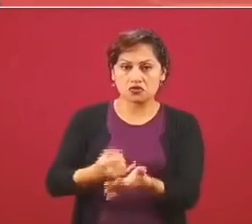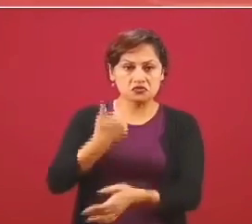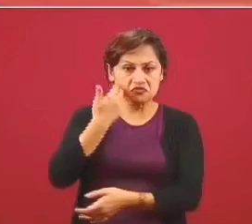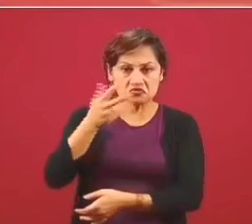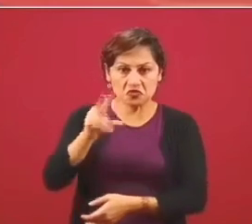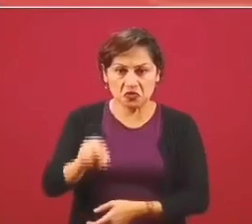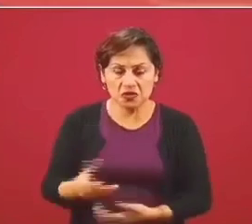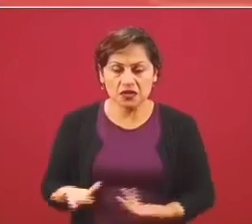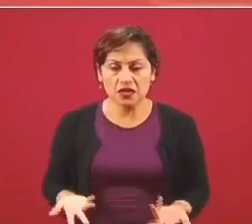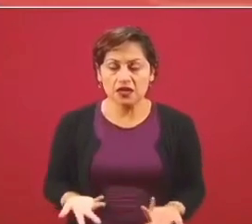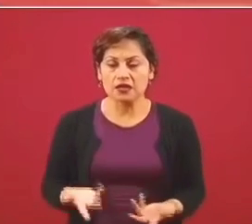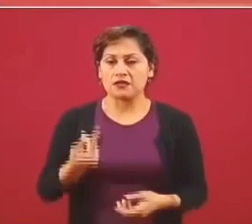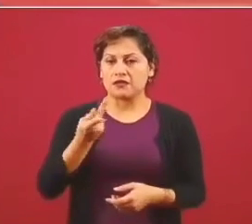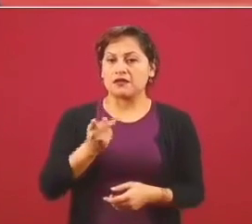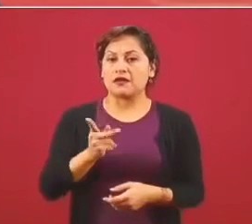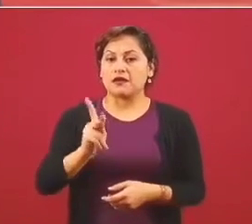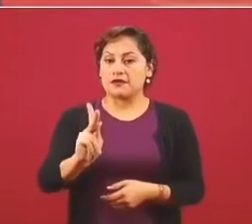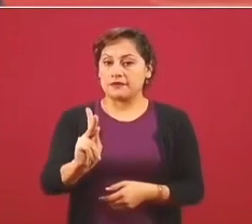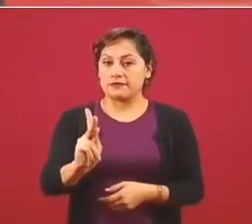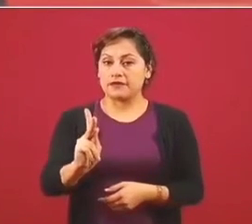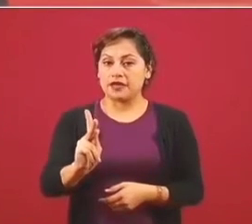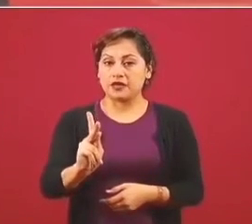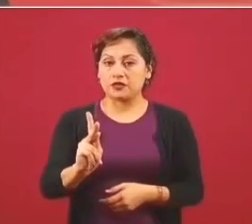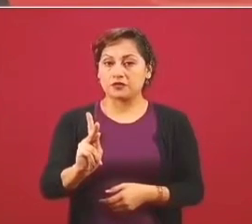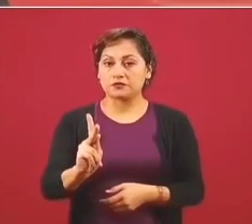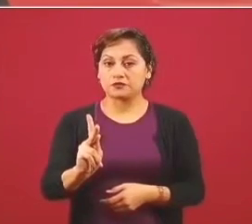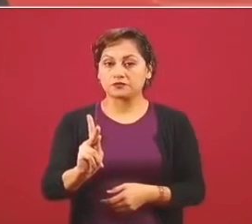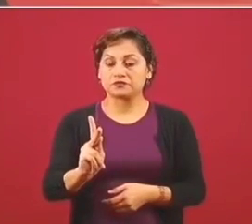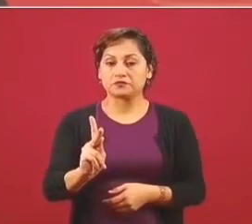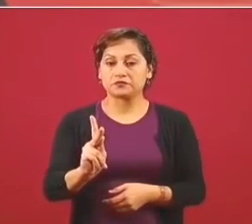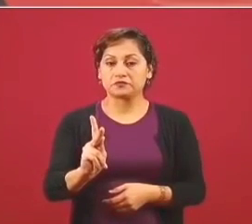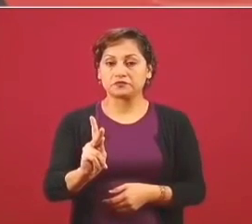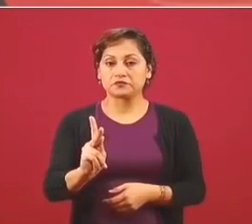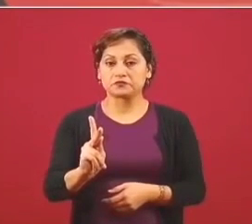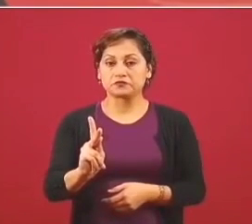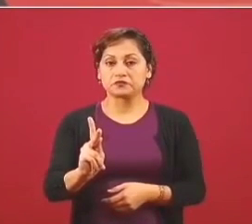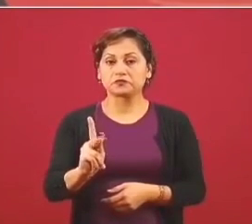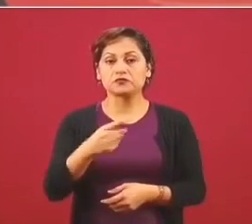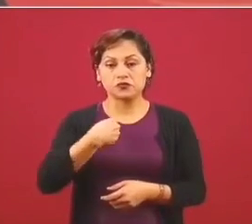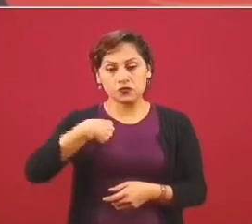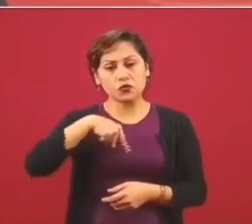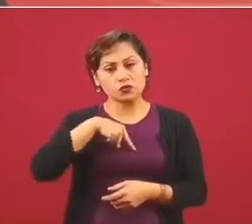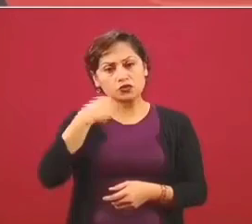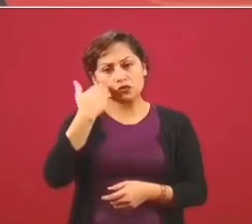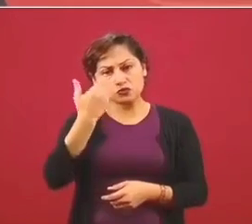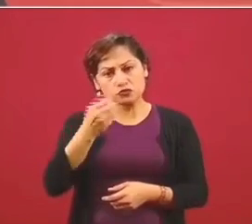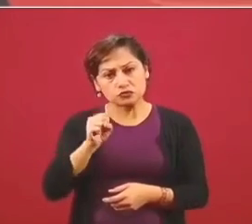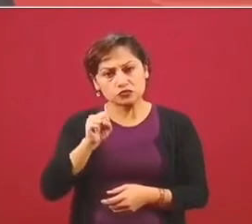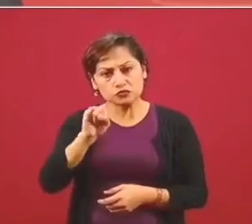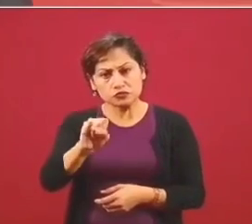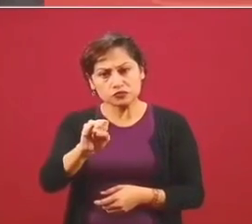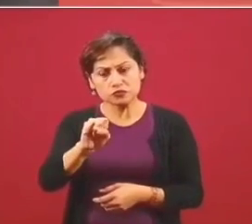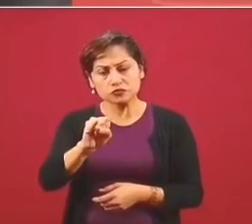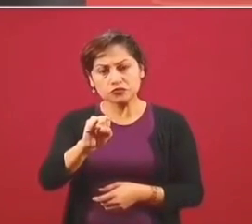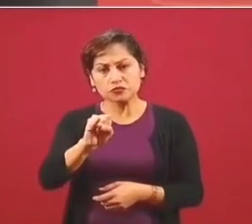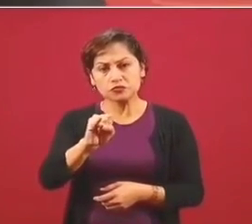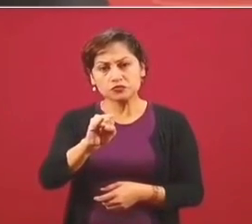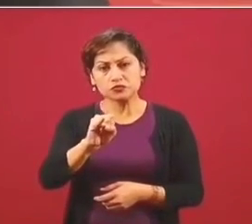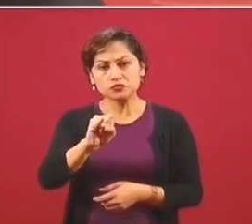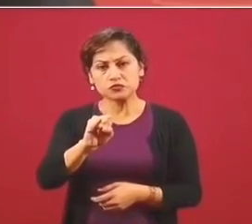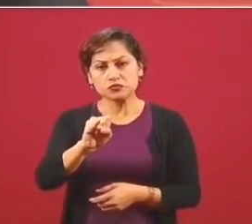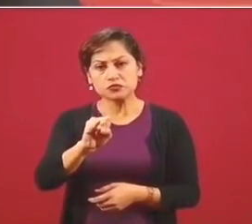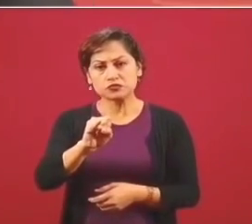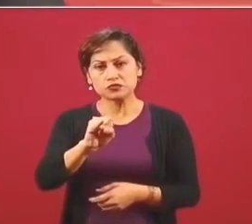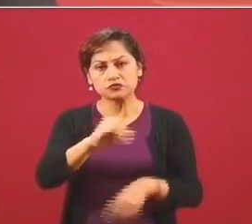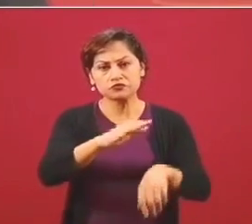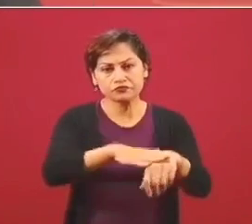la voluntad de que se